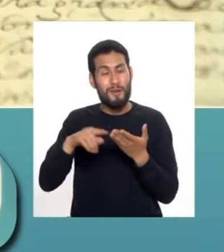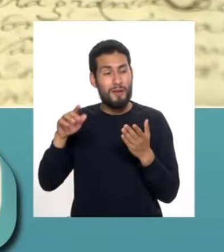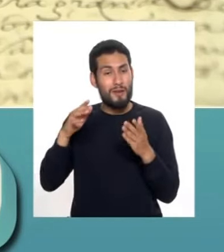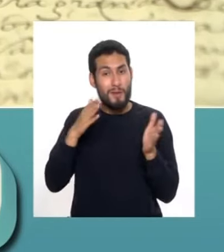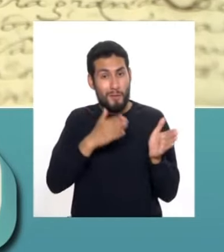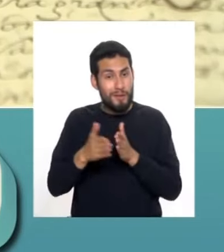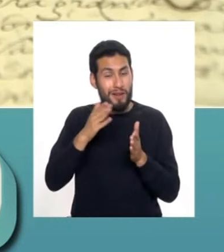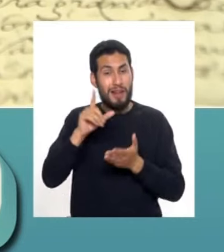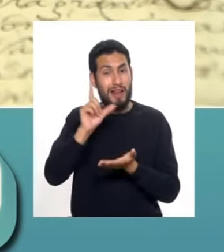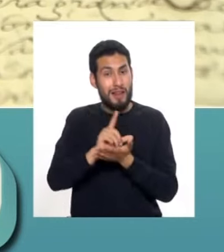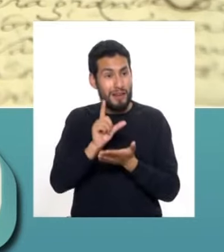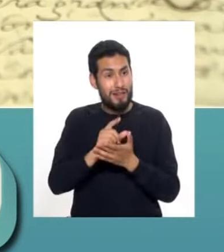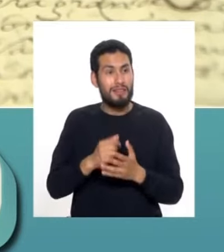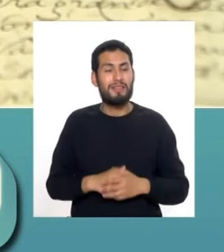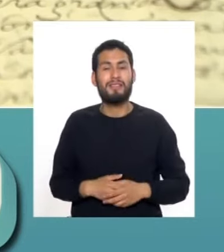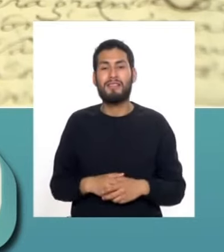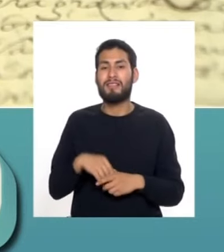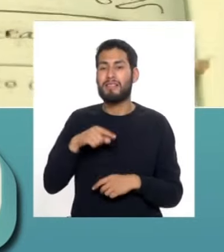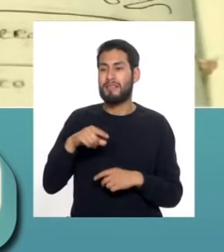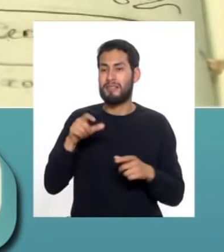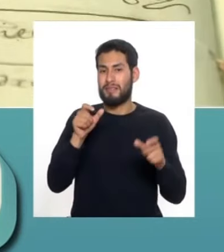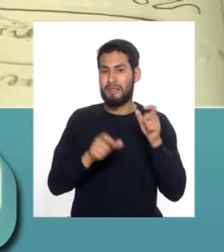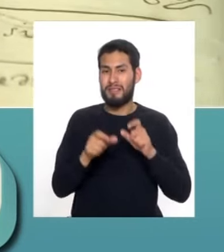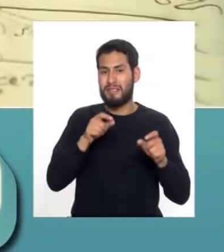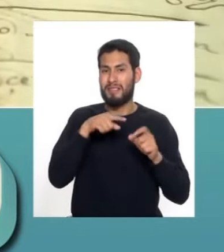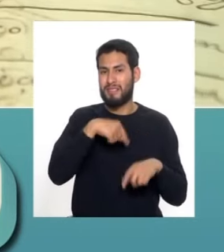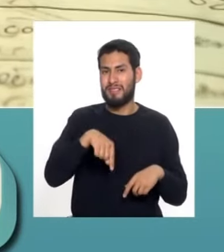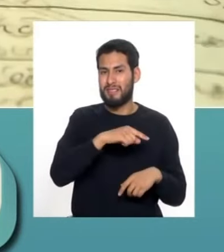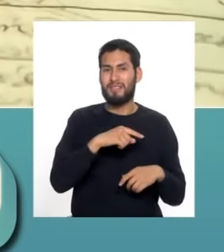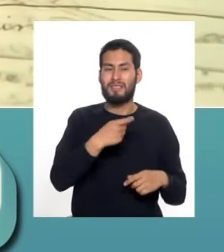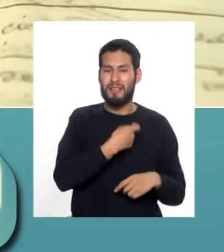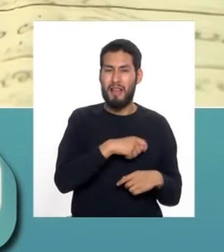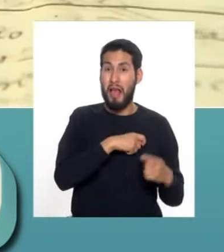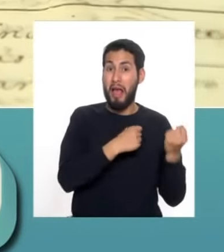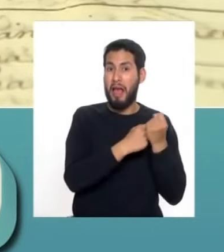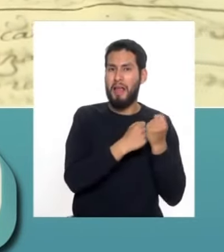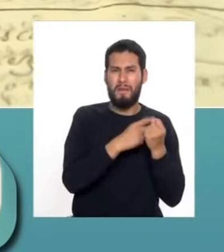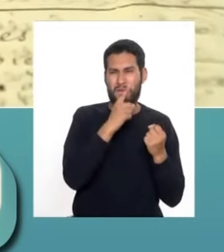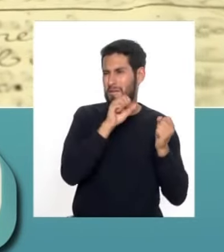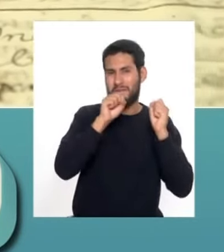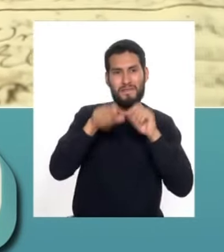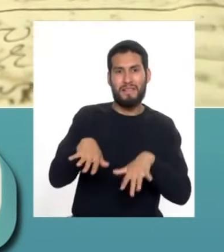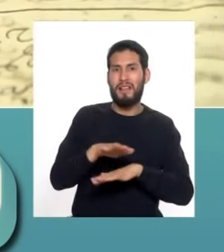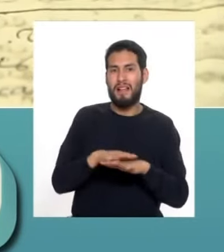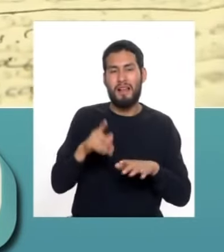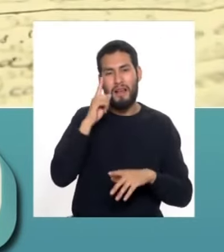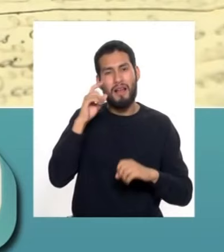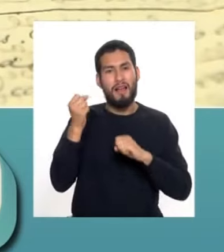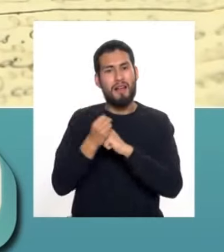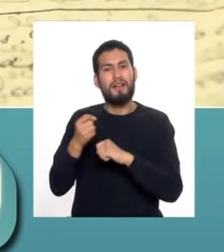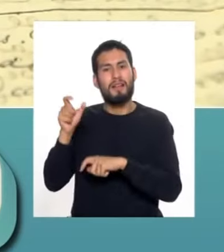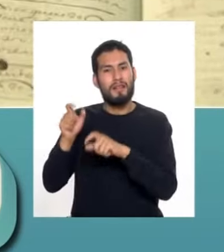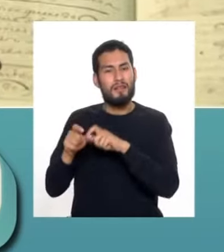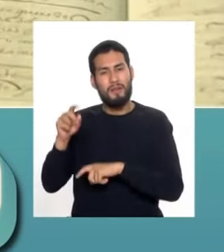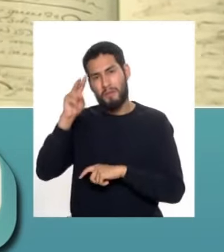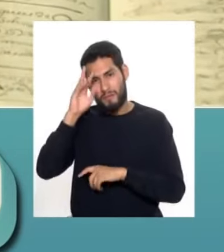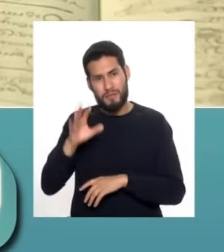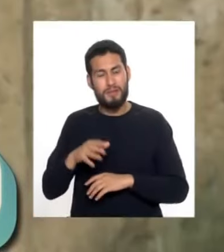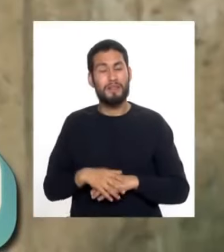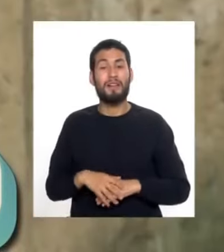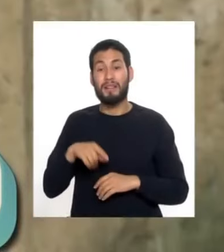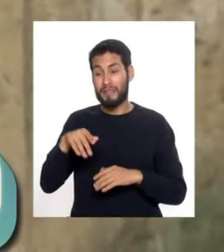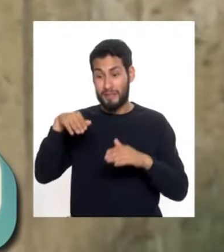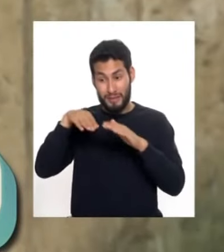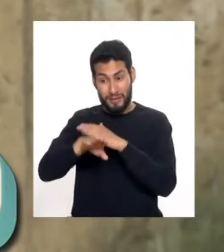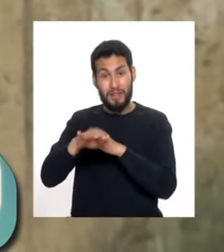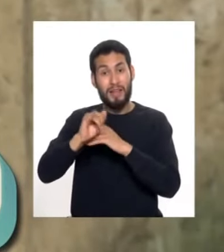la ciudad de Lima, la deserción de las tropas realistas, el batallón Numancia, que deserta en favor de los patriotas, el ingreso